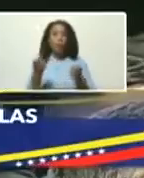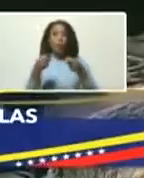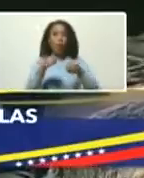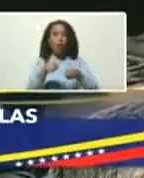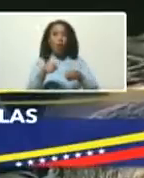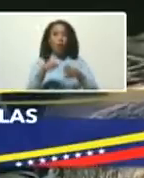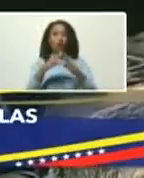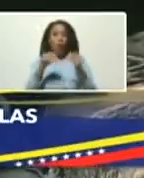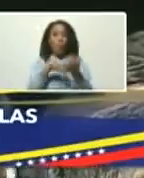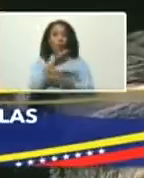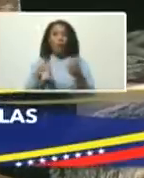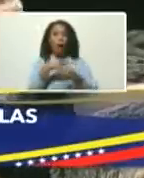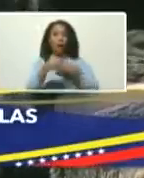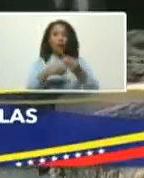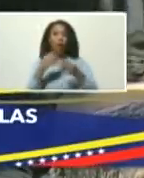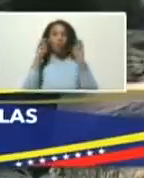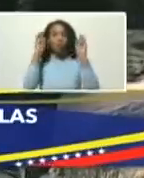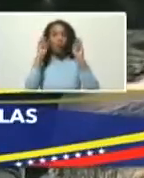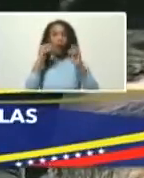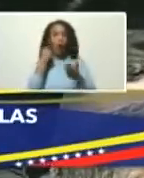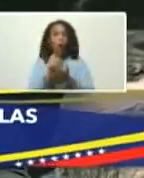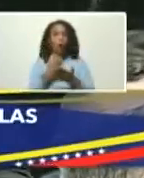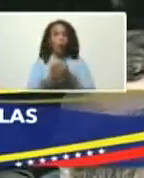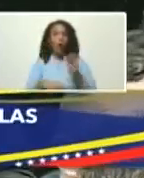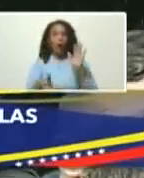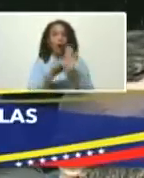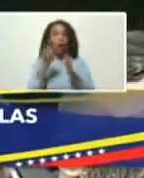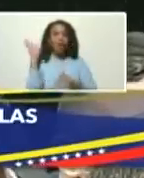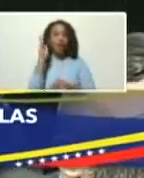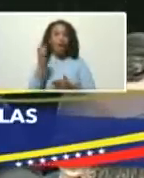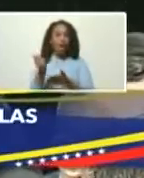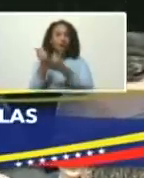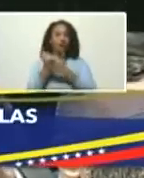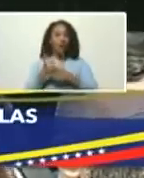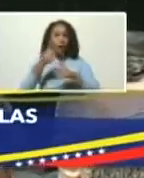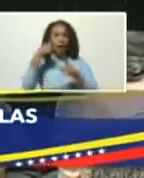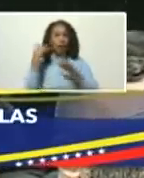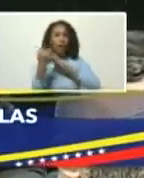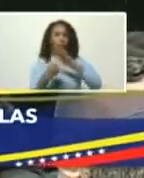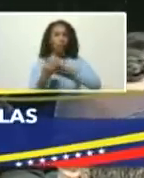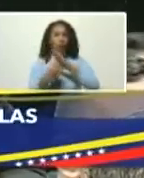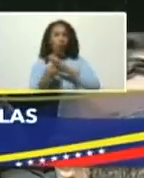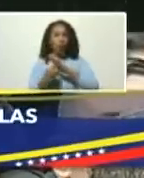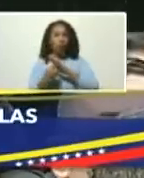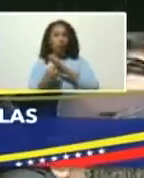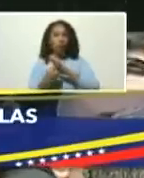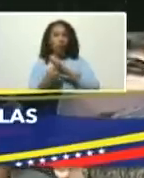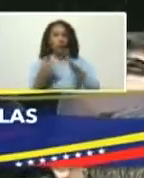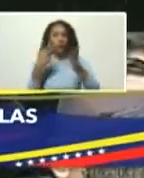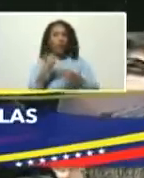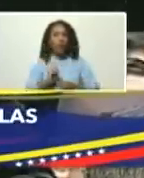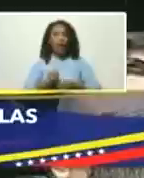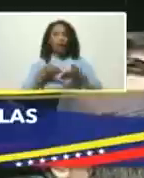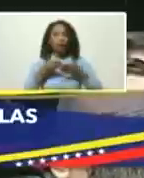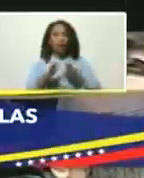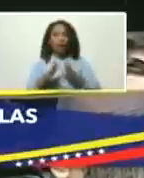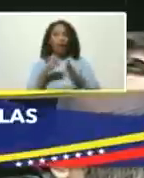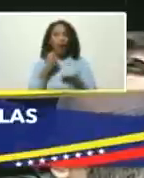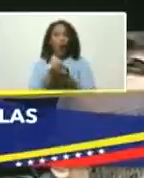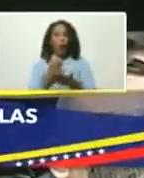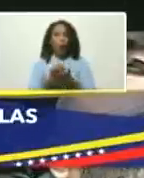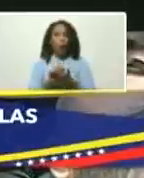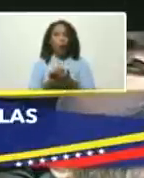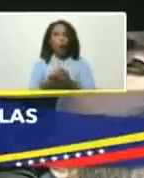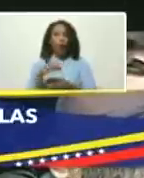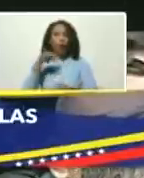generada en materia económica esta ley viene a constituir un instrumento catalizador del renacimiento económico de la